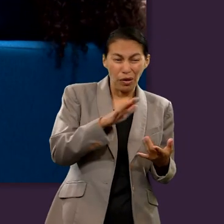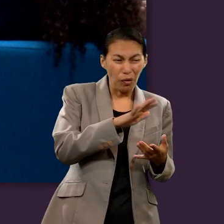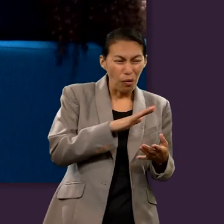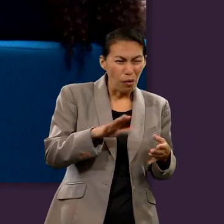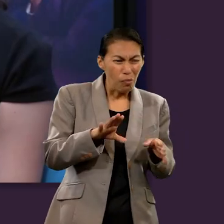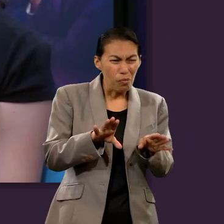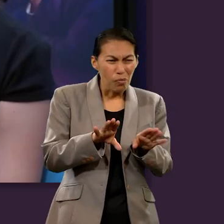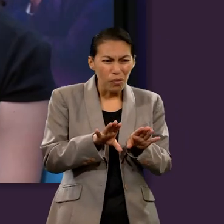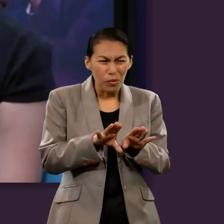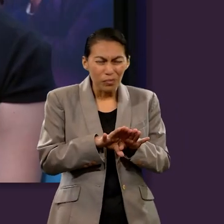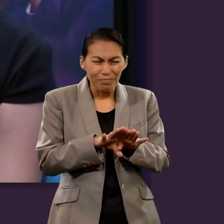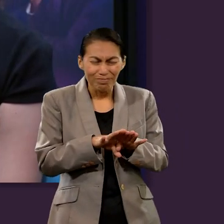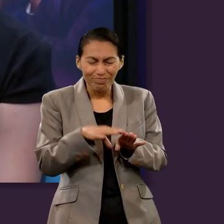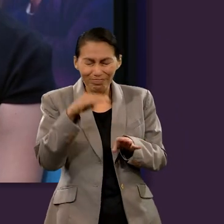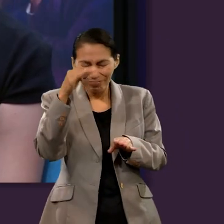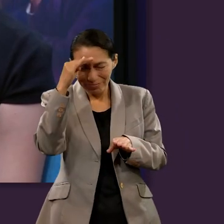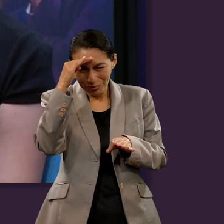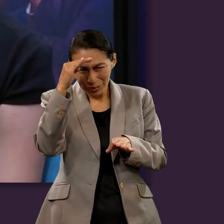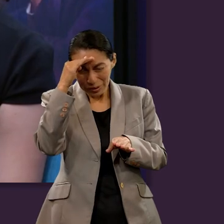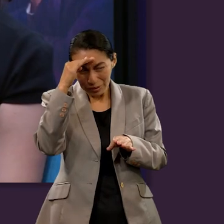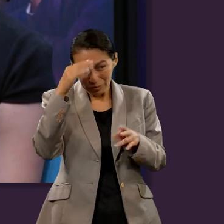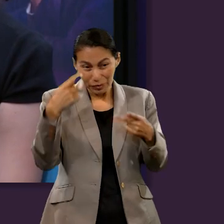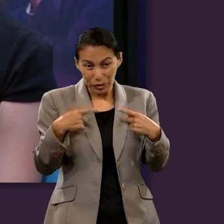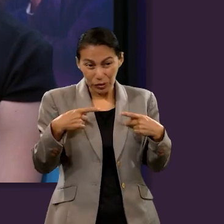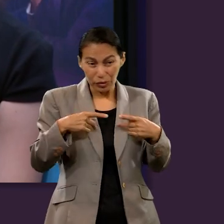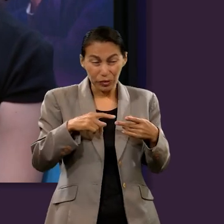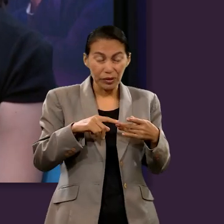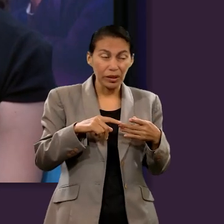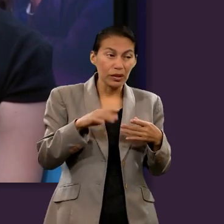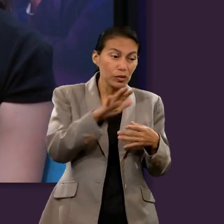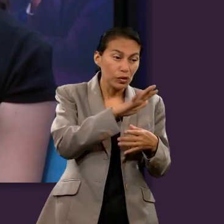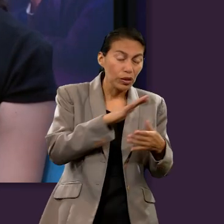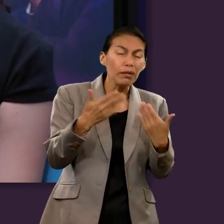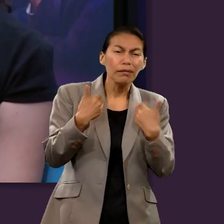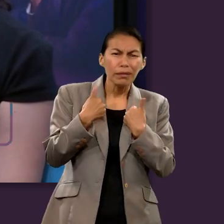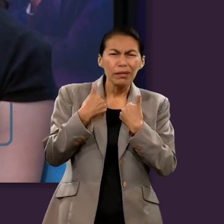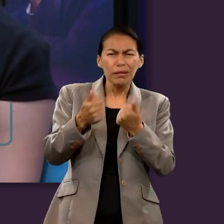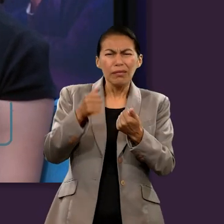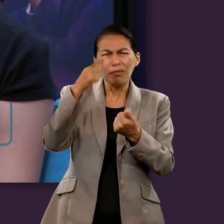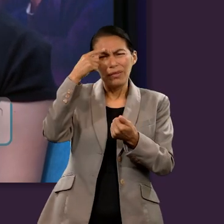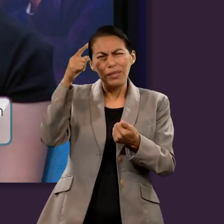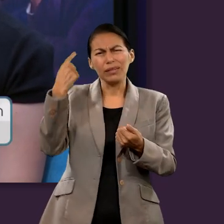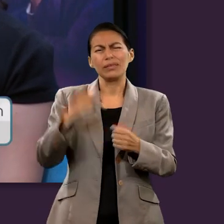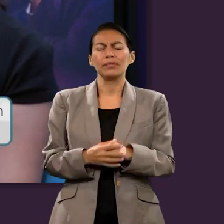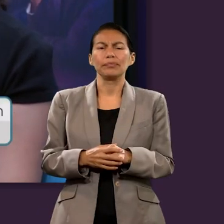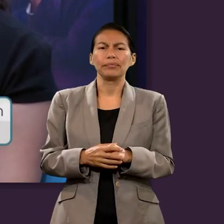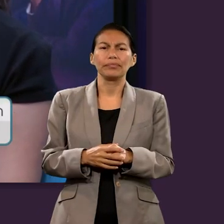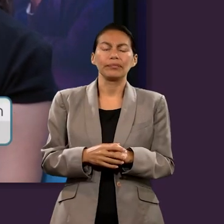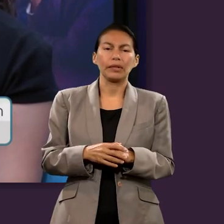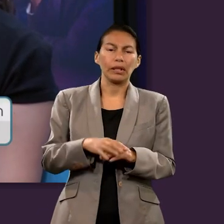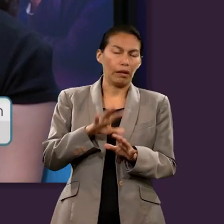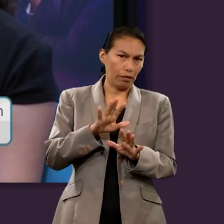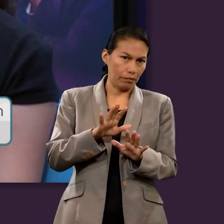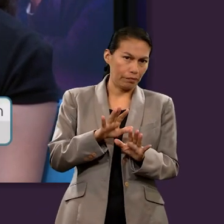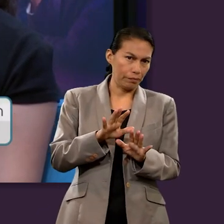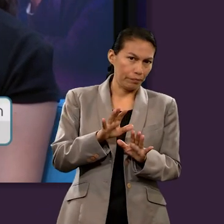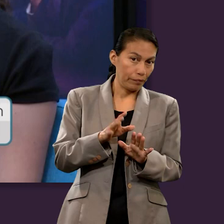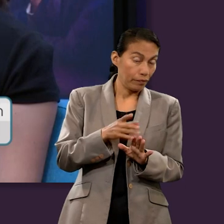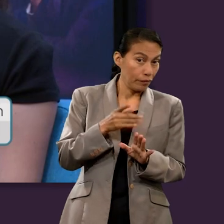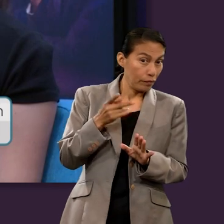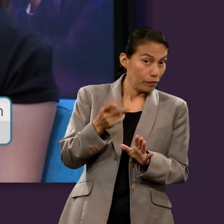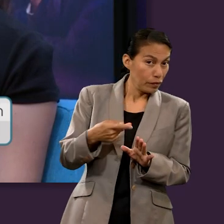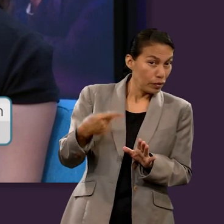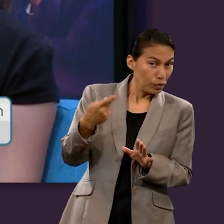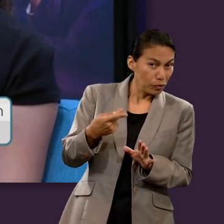poco de tradición popular de ese contexto, pudiera entonces ilustrar principios